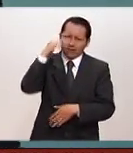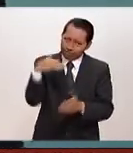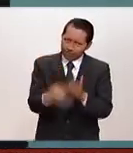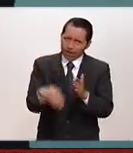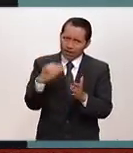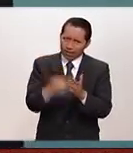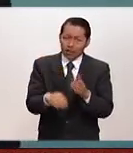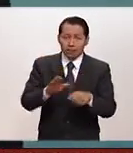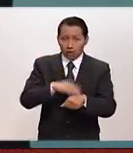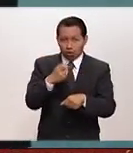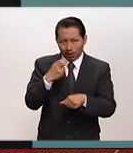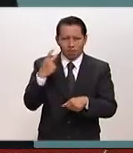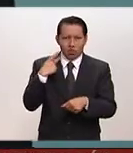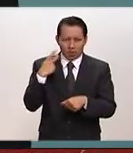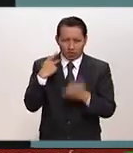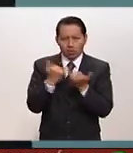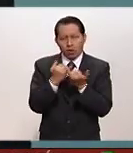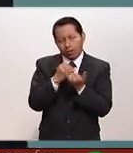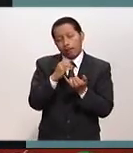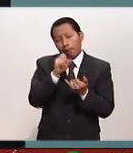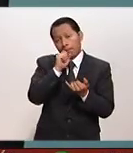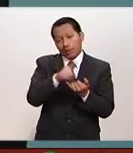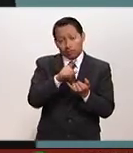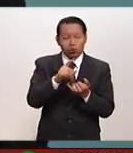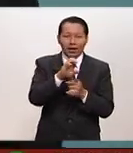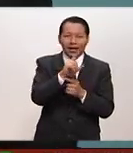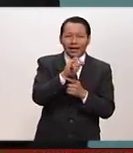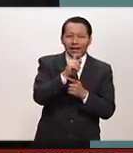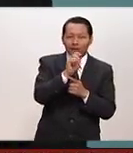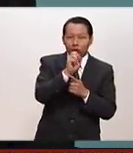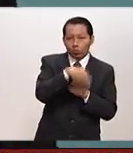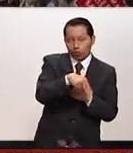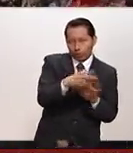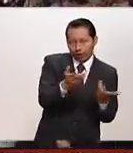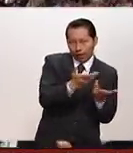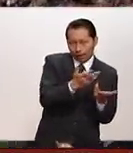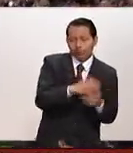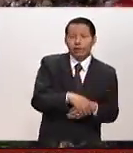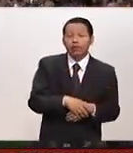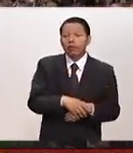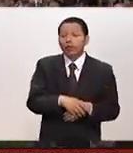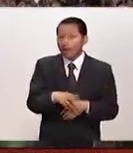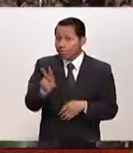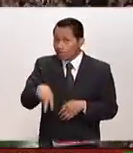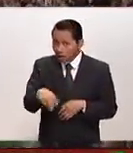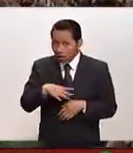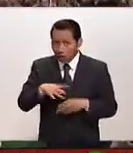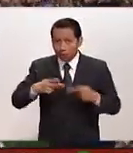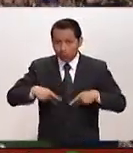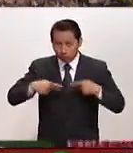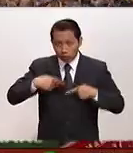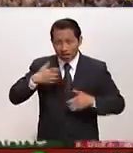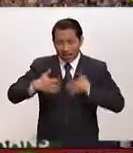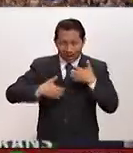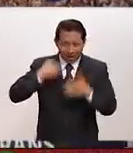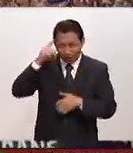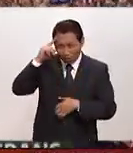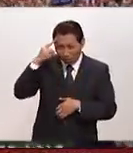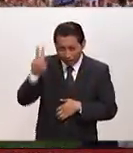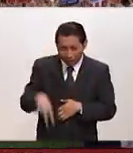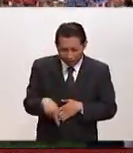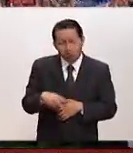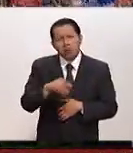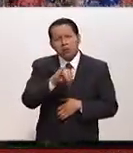que están diciendo todos los políticos, incluyendo a la señora Quinto. Y mucho electorado enojado, sobre todo, ¿no? Muy enojado y bueno, pues las reacciones